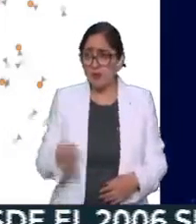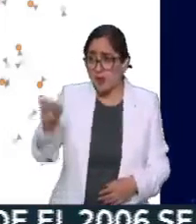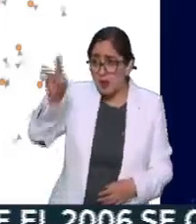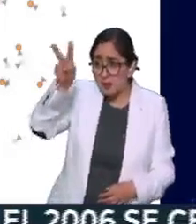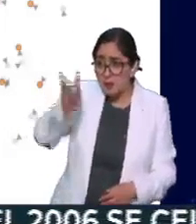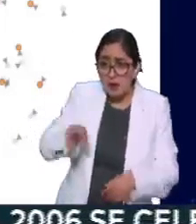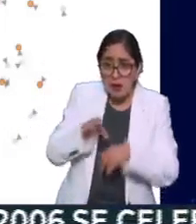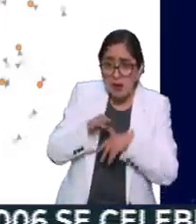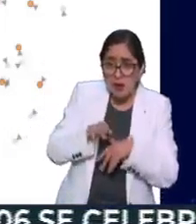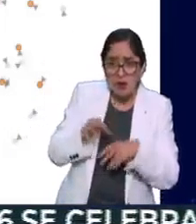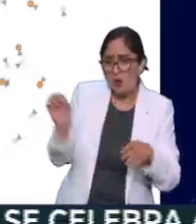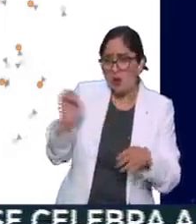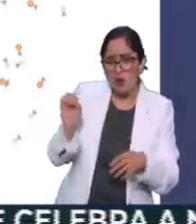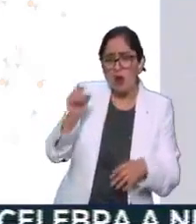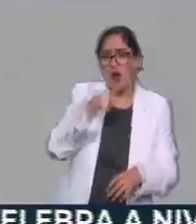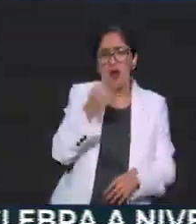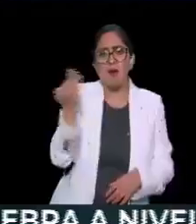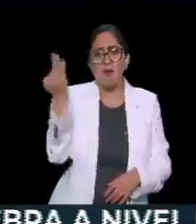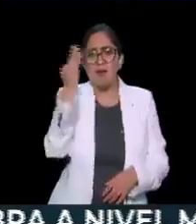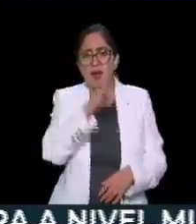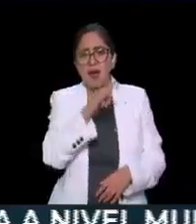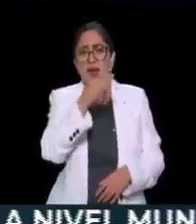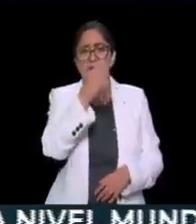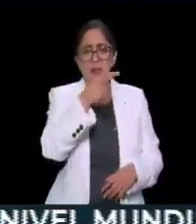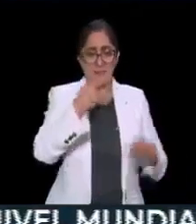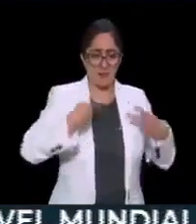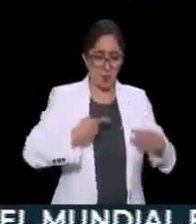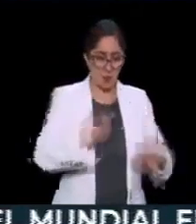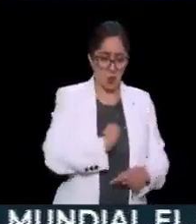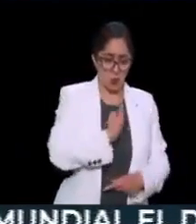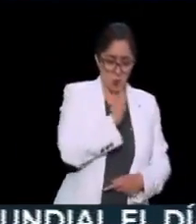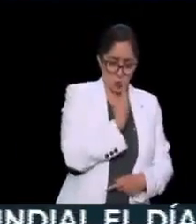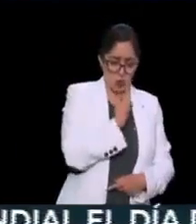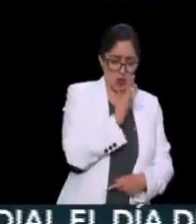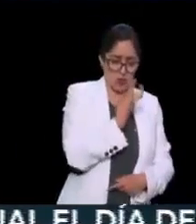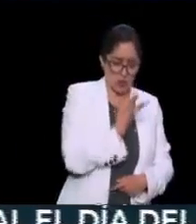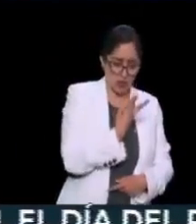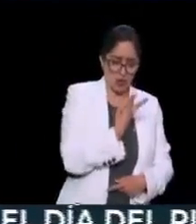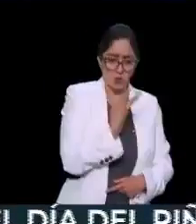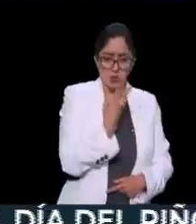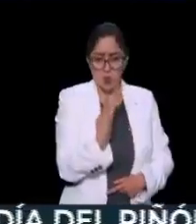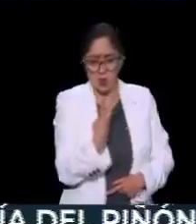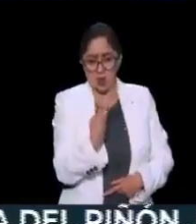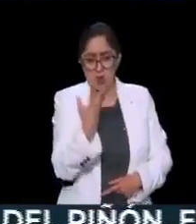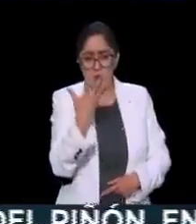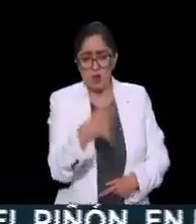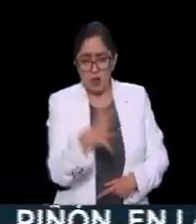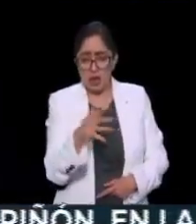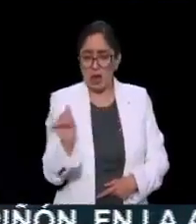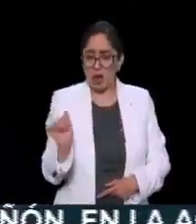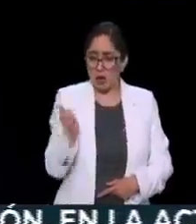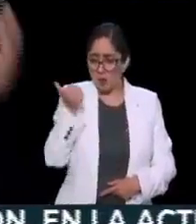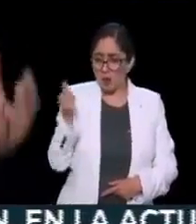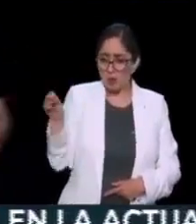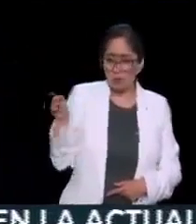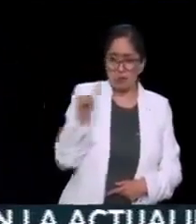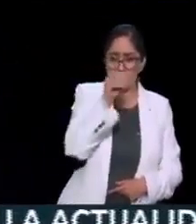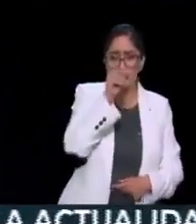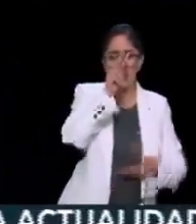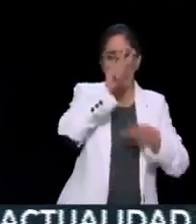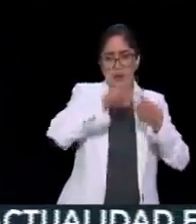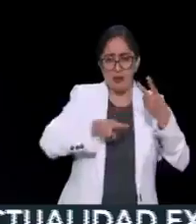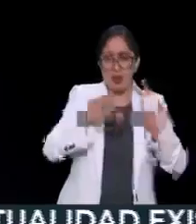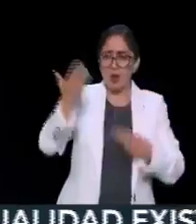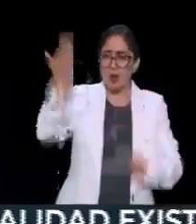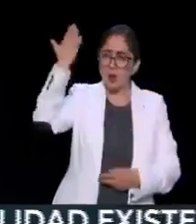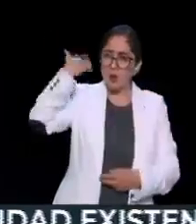esa tendencia? Es gente que está usando 3 o 4 cuentas hasta 10, usando rápidamente el hashtag, así lo han hecho siempre, desde Calderón, hace